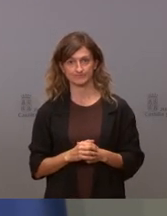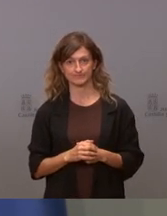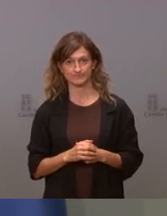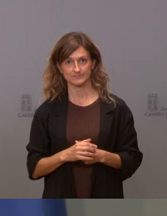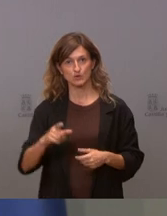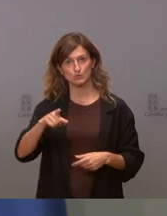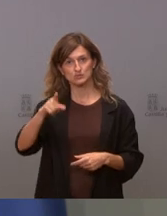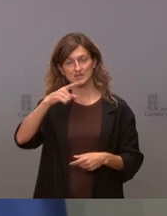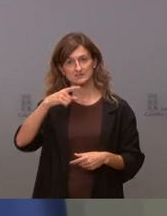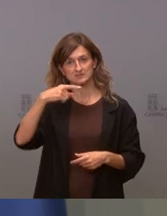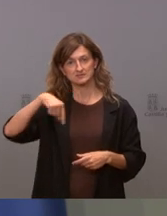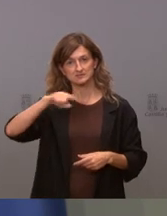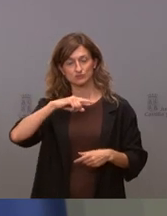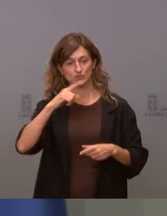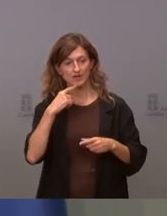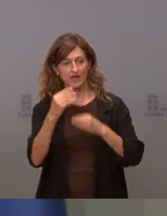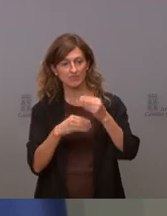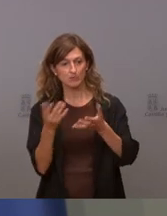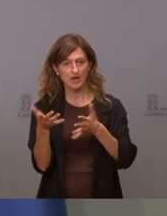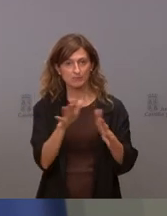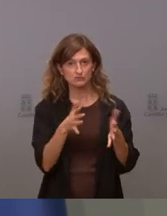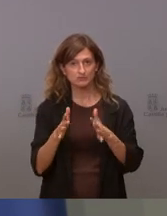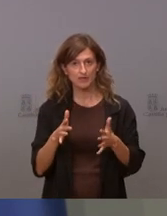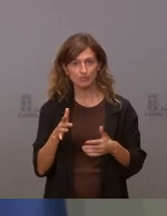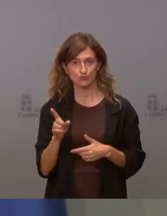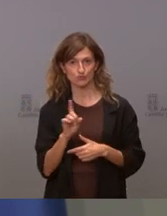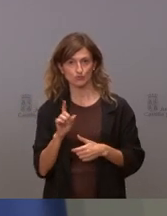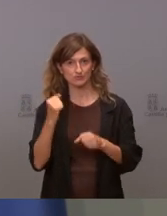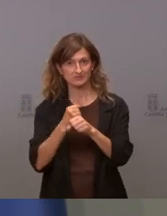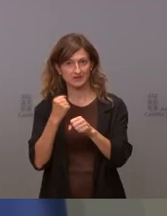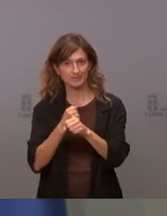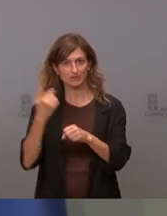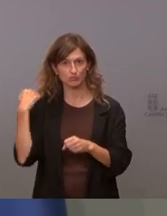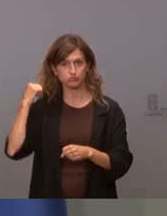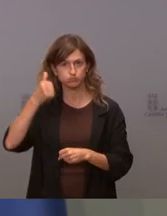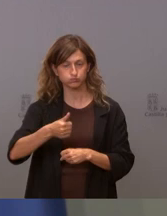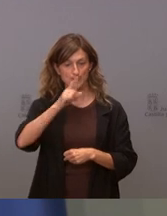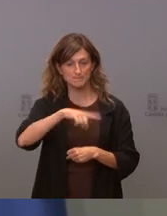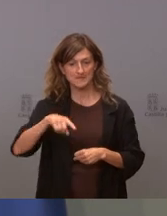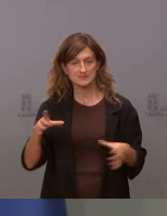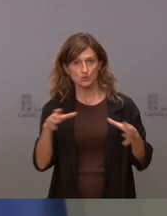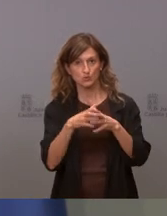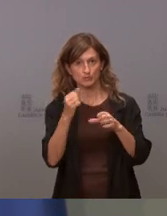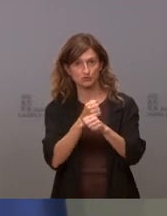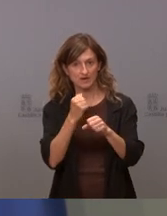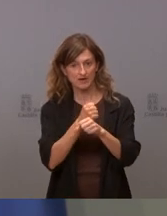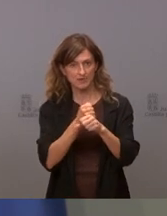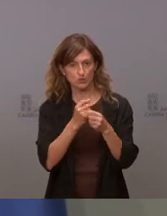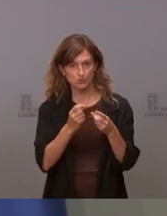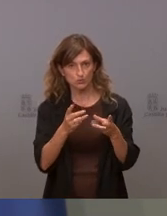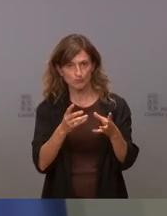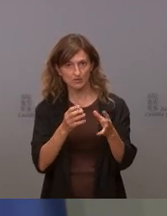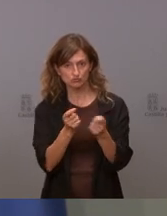¿ustedes se creen que nosotros estamos haciendo esto por aproximación? nosotros hemos trabajado meses con un grupo de trabajo exprimiendo los números